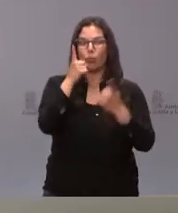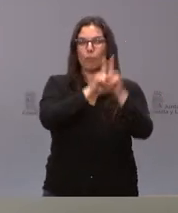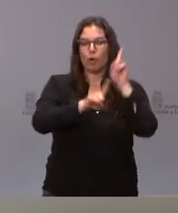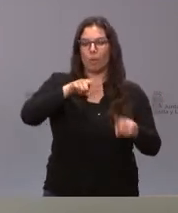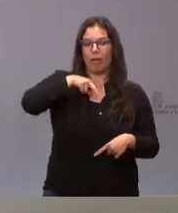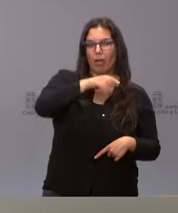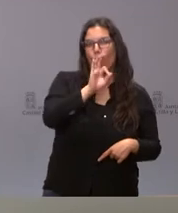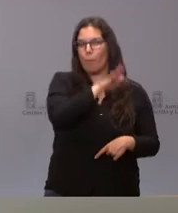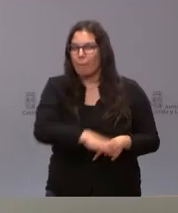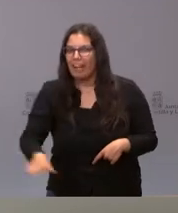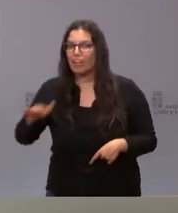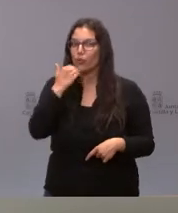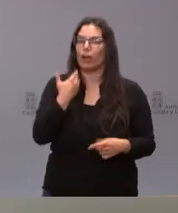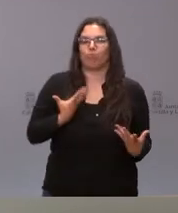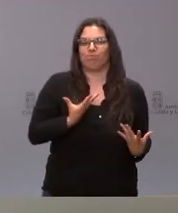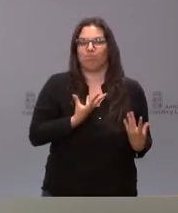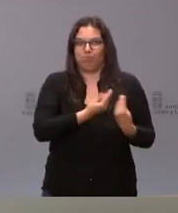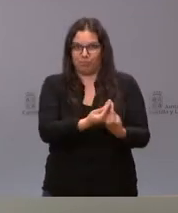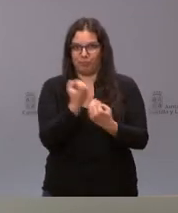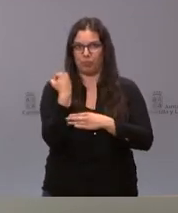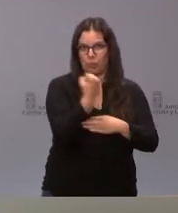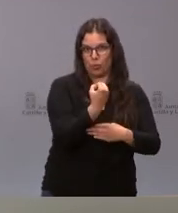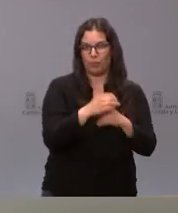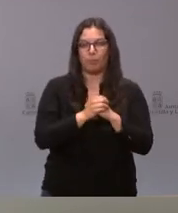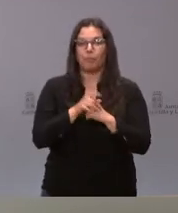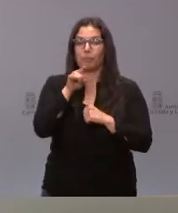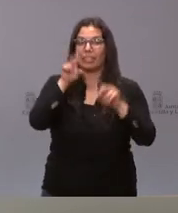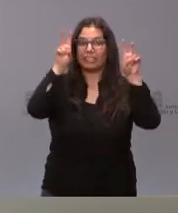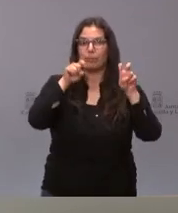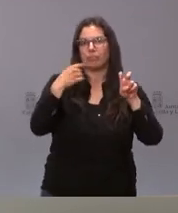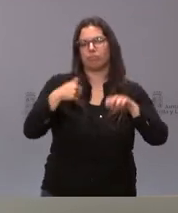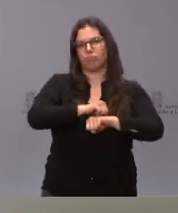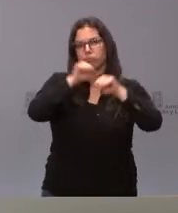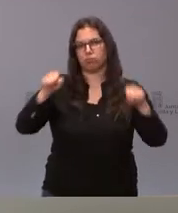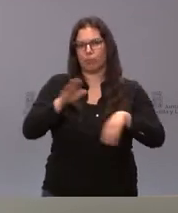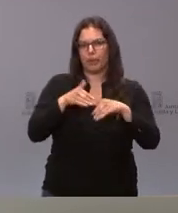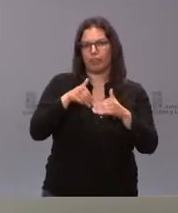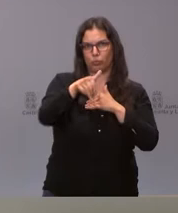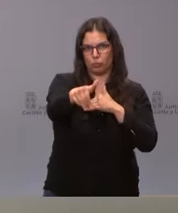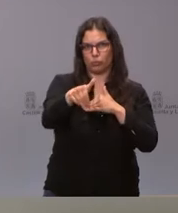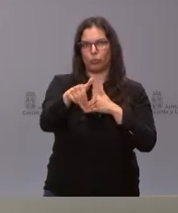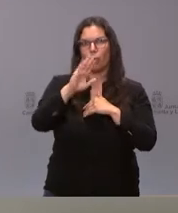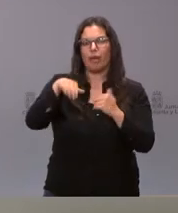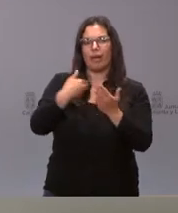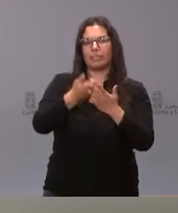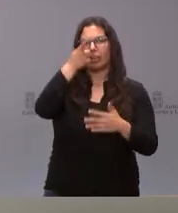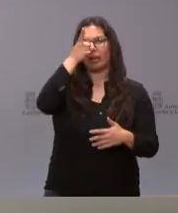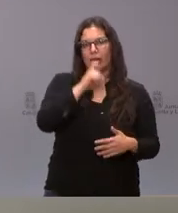pequeños. Es un asunto que, lógicamente, dejamos consolidado para el futuro de aquí al año